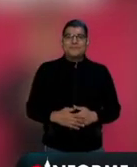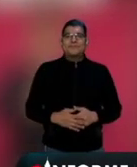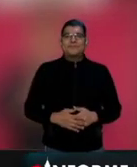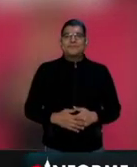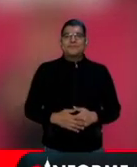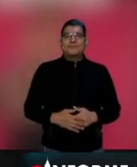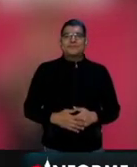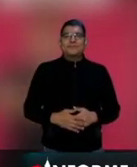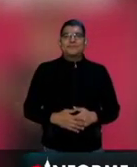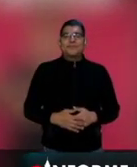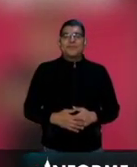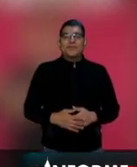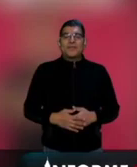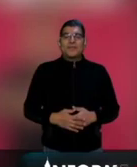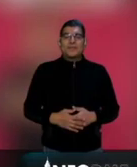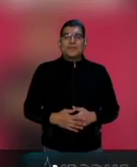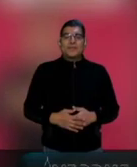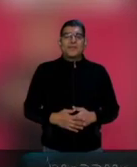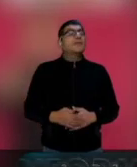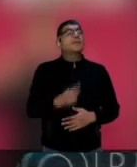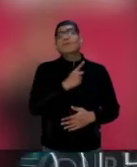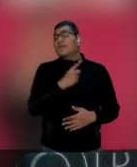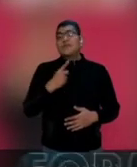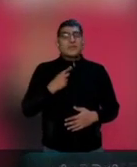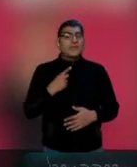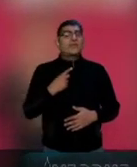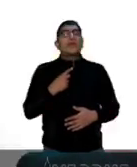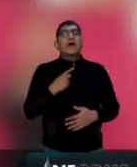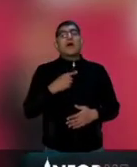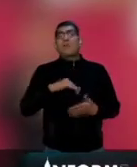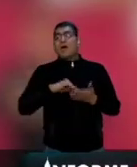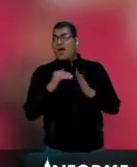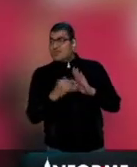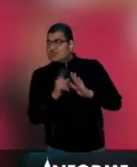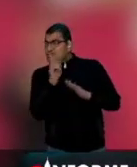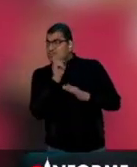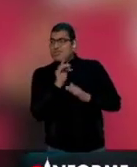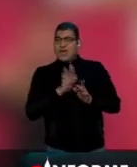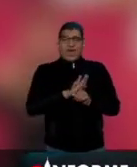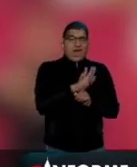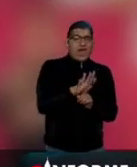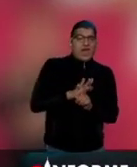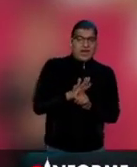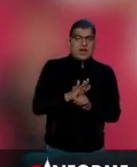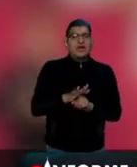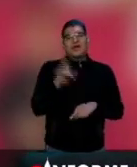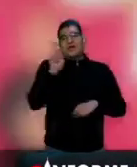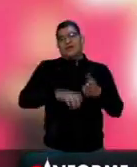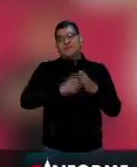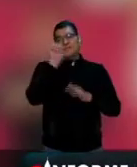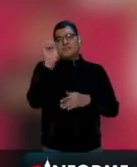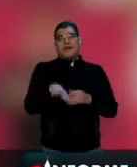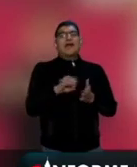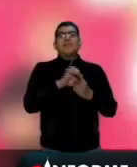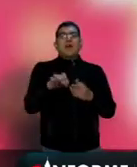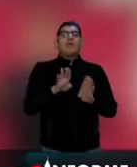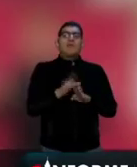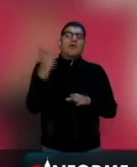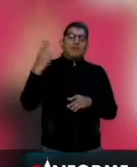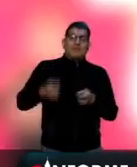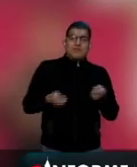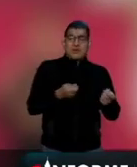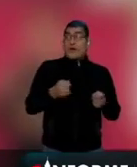Hay que desterrar la manipulación, porque es como el caso de la dictadura. Ya no está